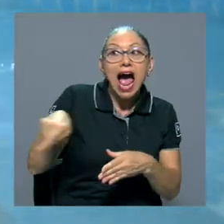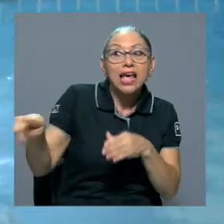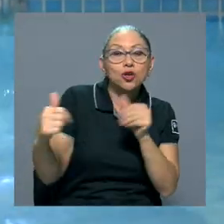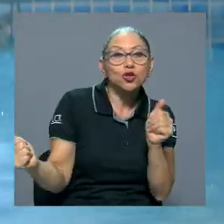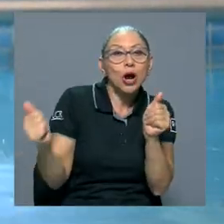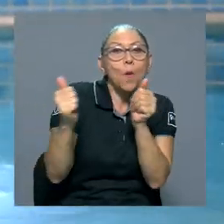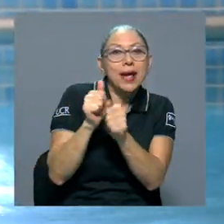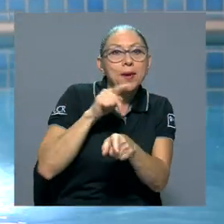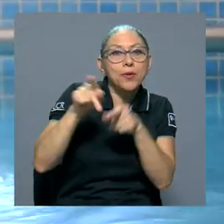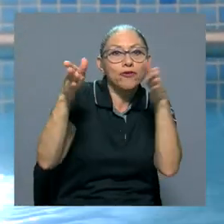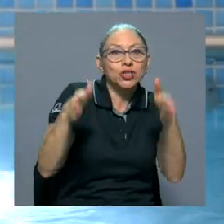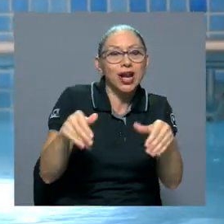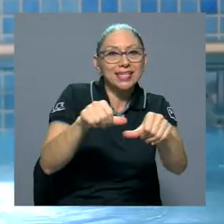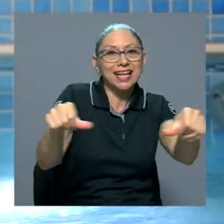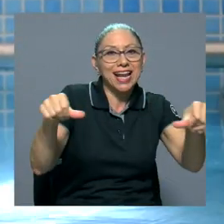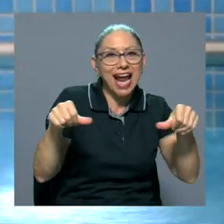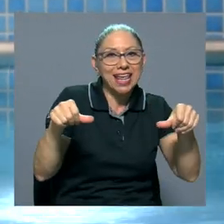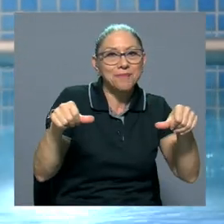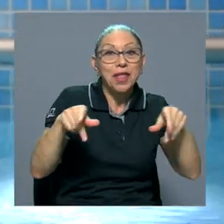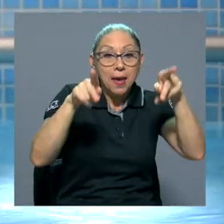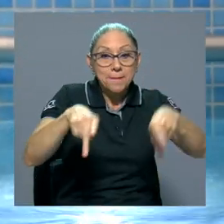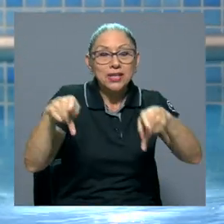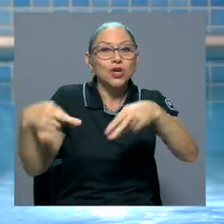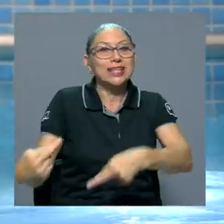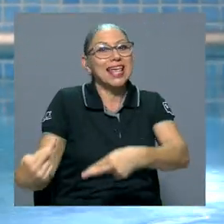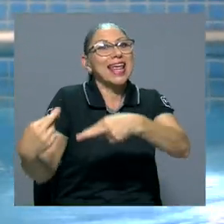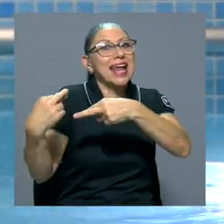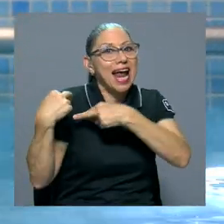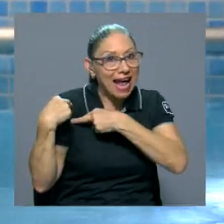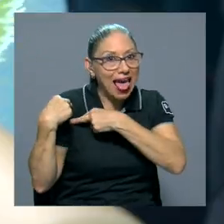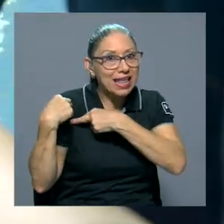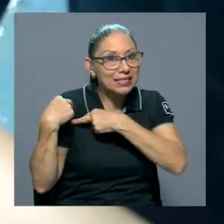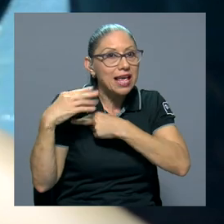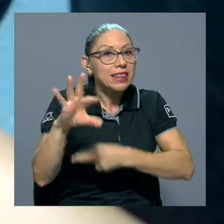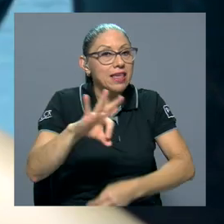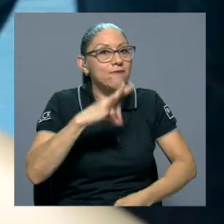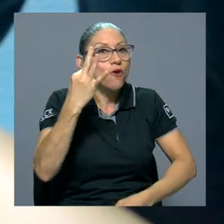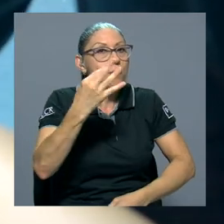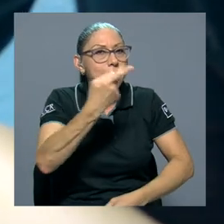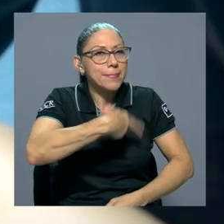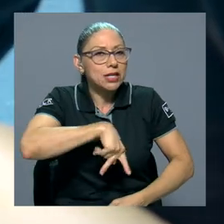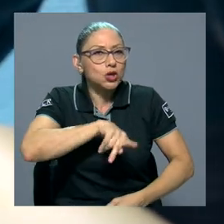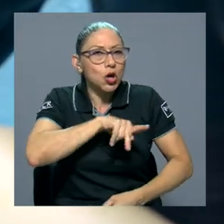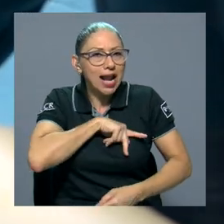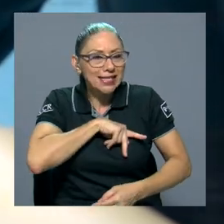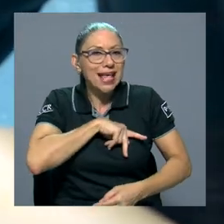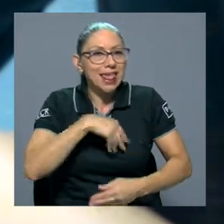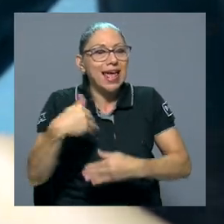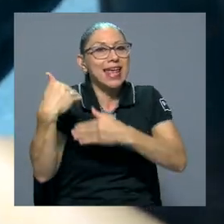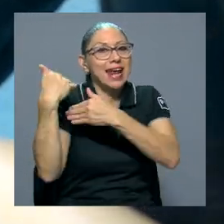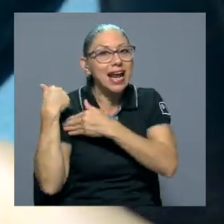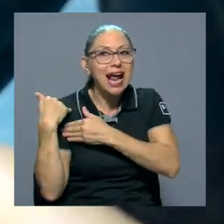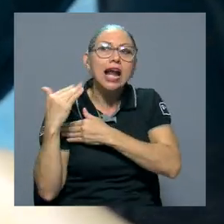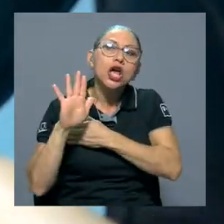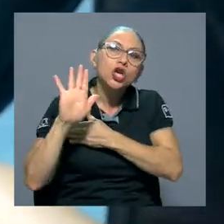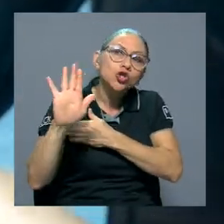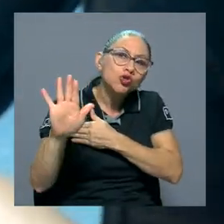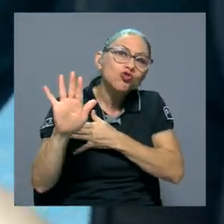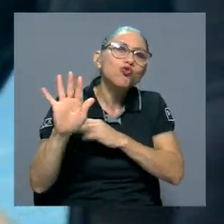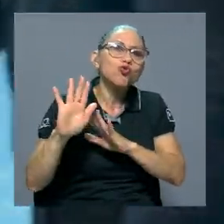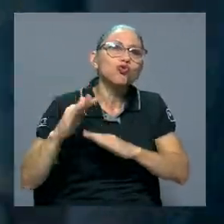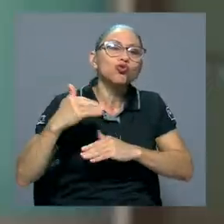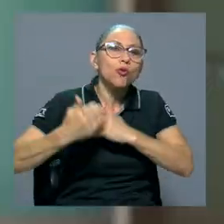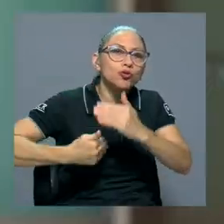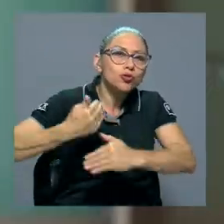en el área, quienes son los encargados de preparar de forma personalizada sus rutinas. Bueno, tenemos alrededor de dos